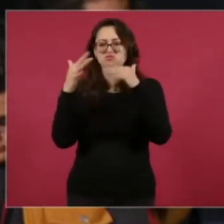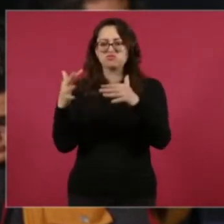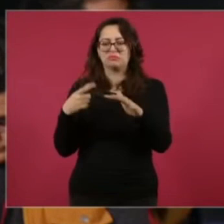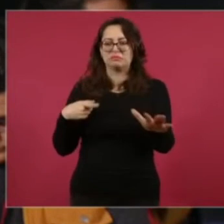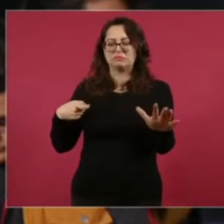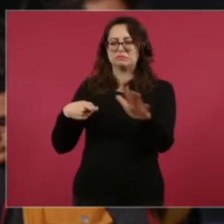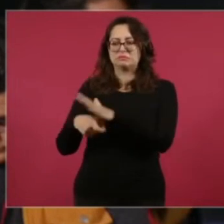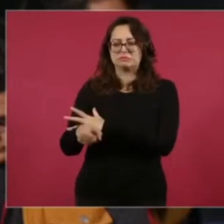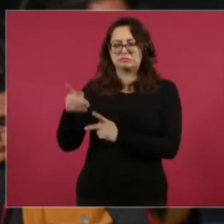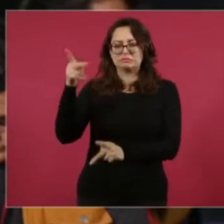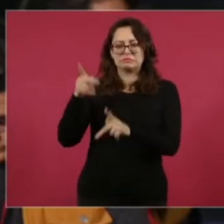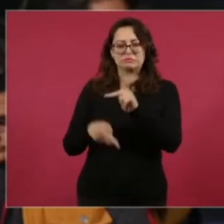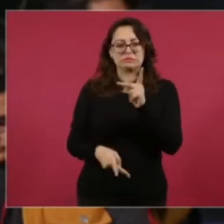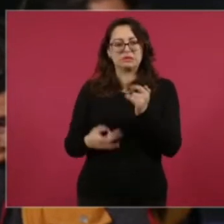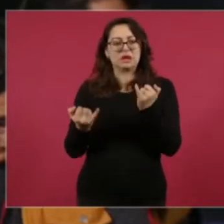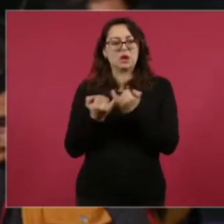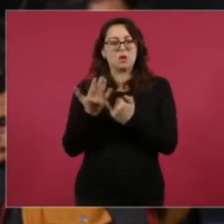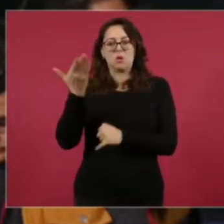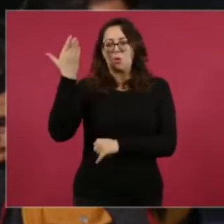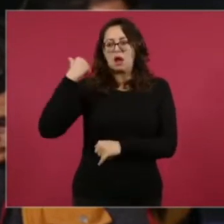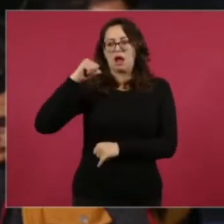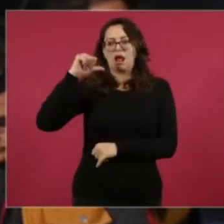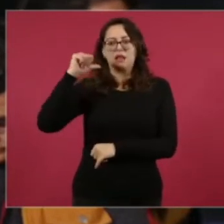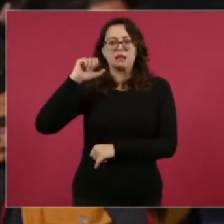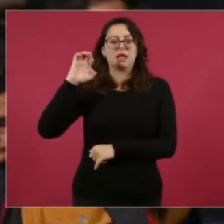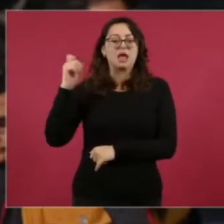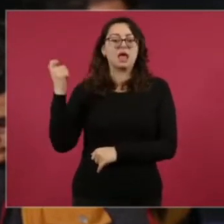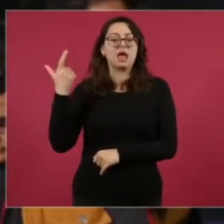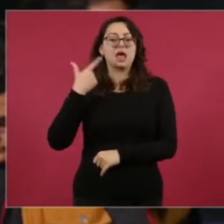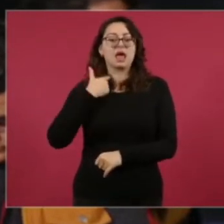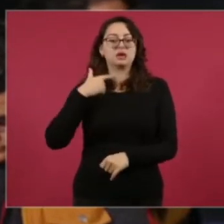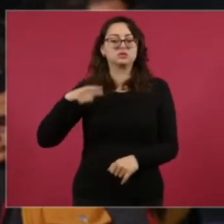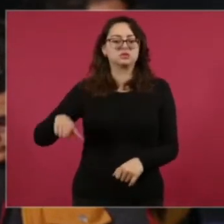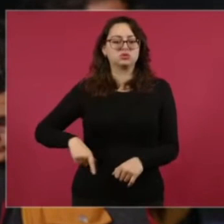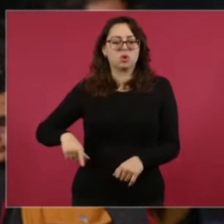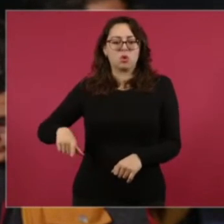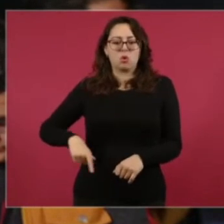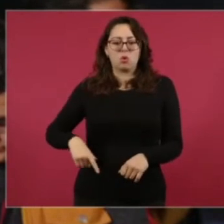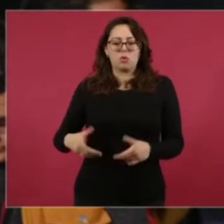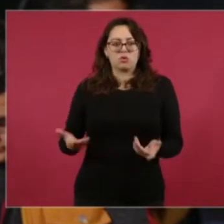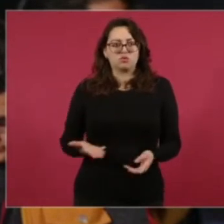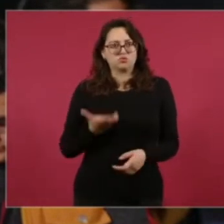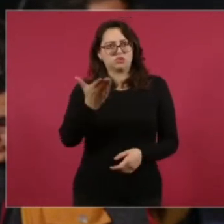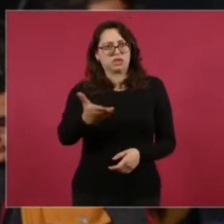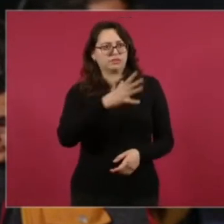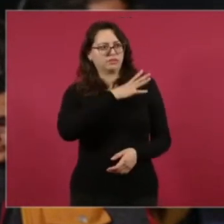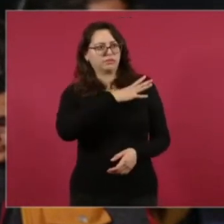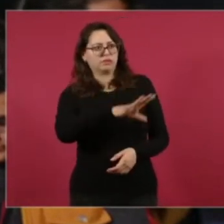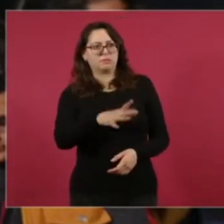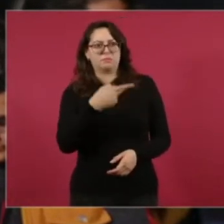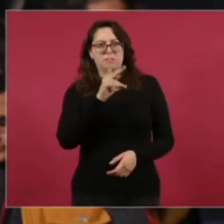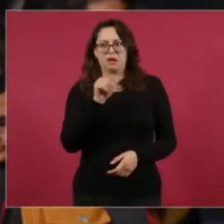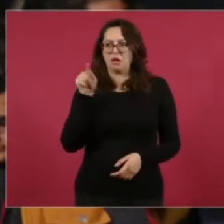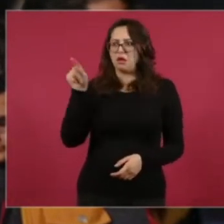al estilo de la usanza de los gobiernos neoliberales que usted repudia? ¿Y qué deben de